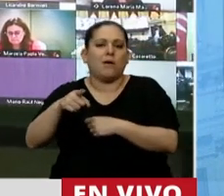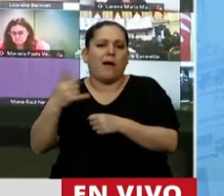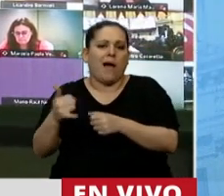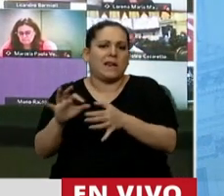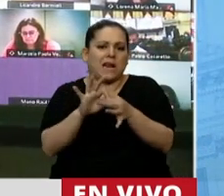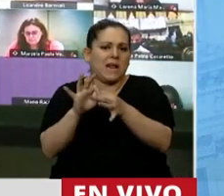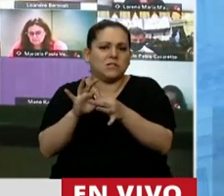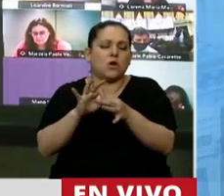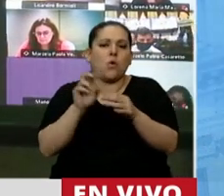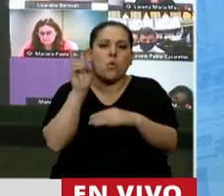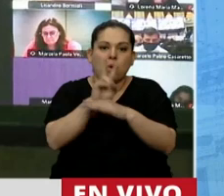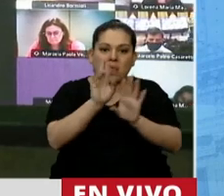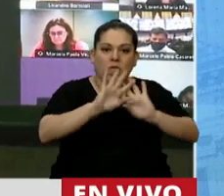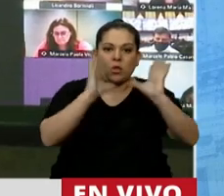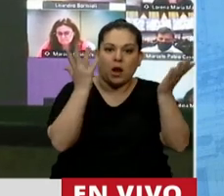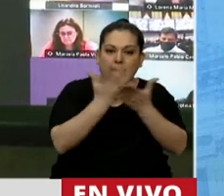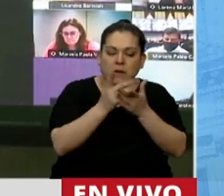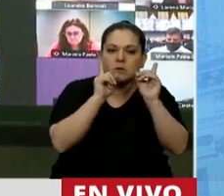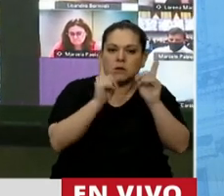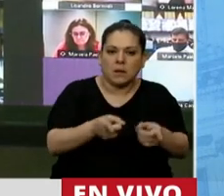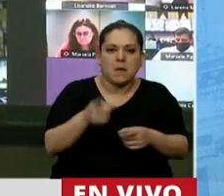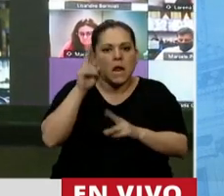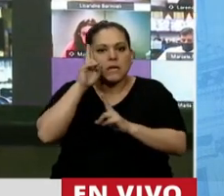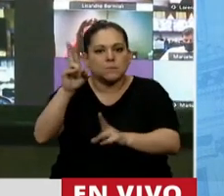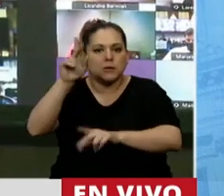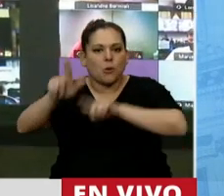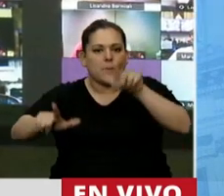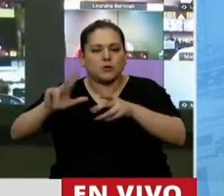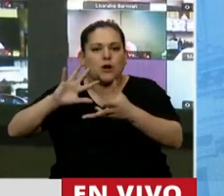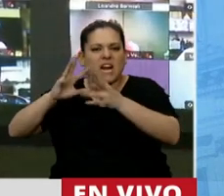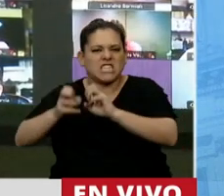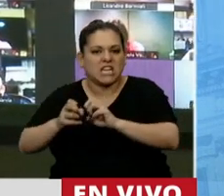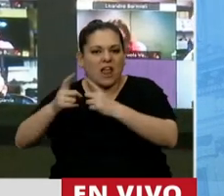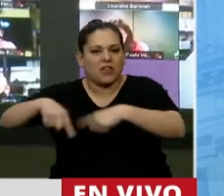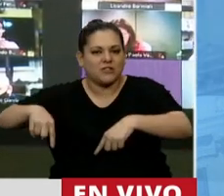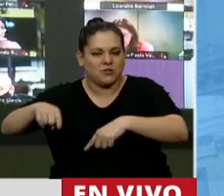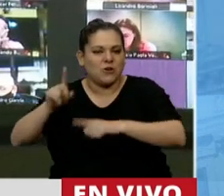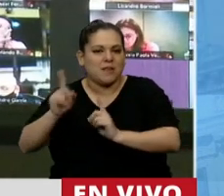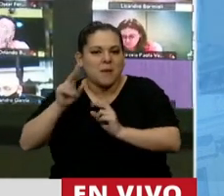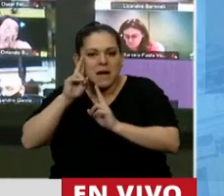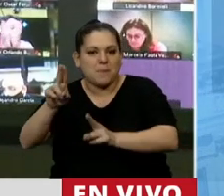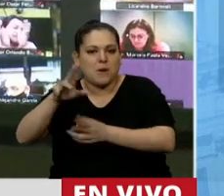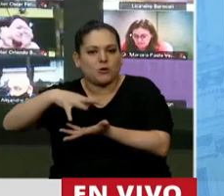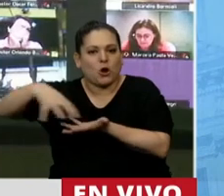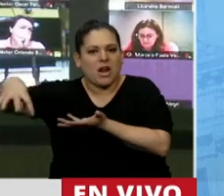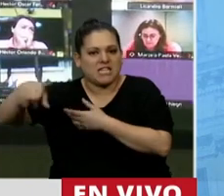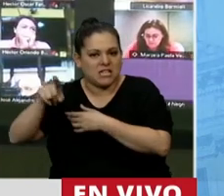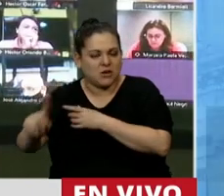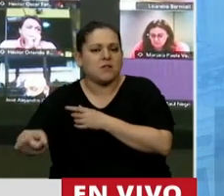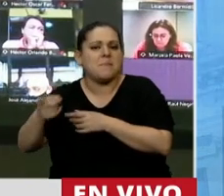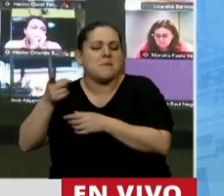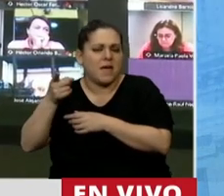entre el cuidado del ambiente y también el respeto a los trabajadores recicladores, su organización y el tratamiento